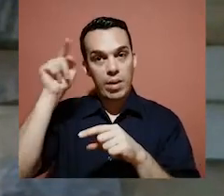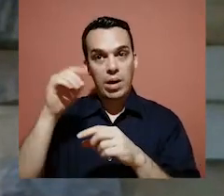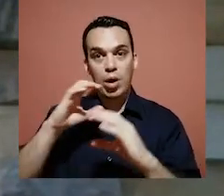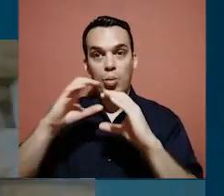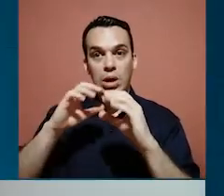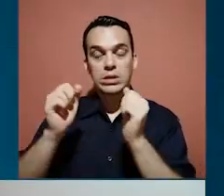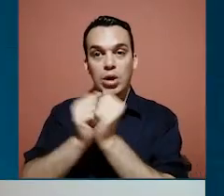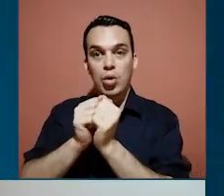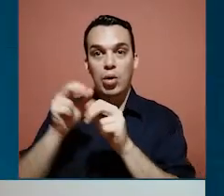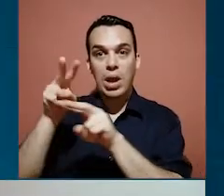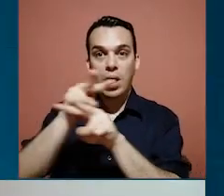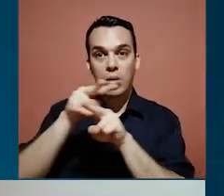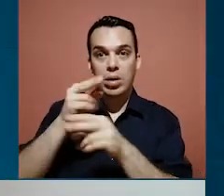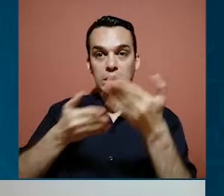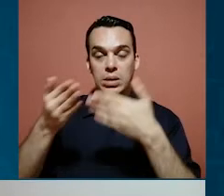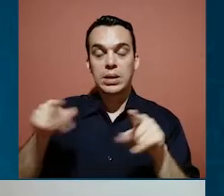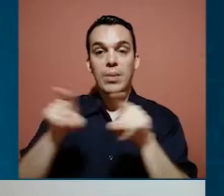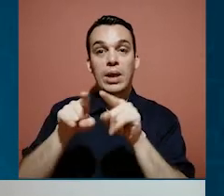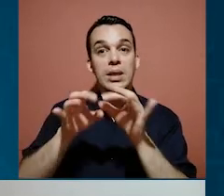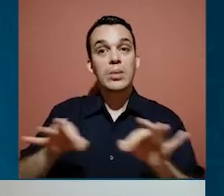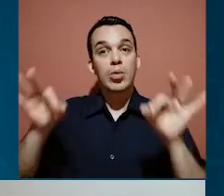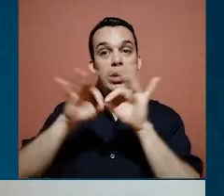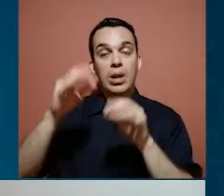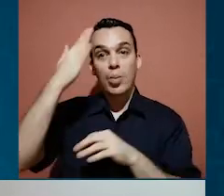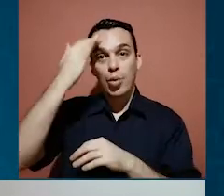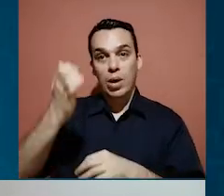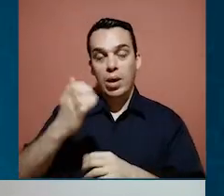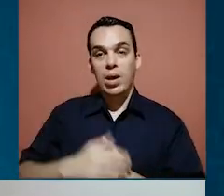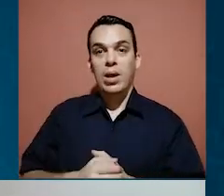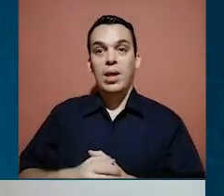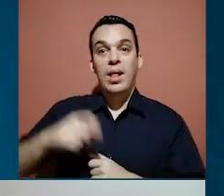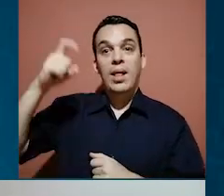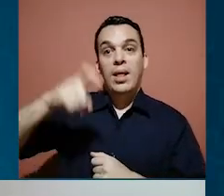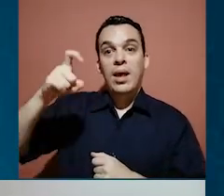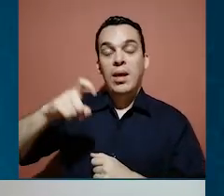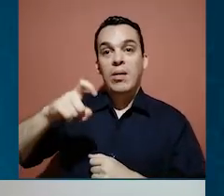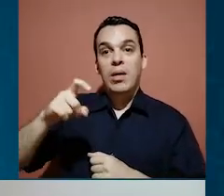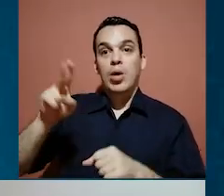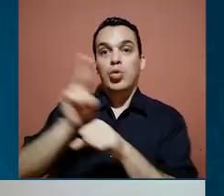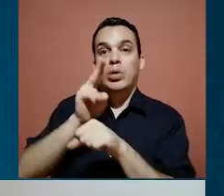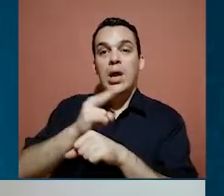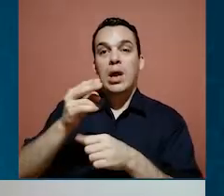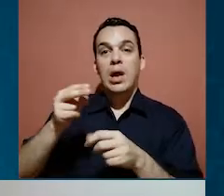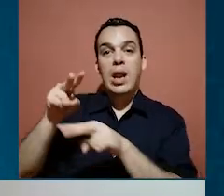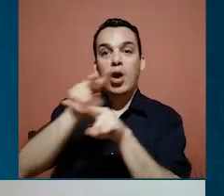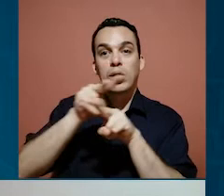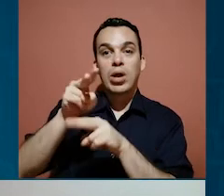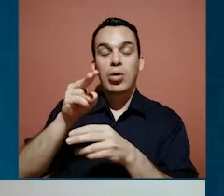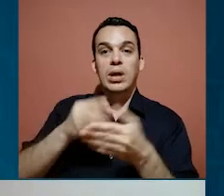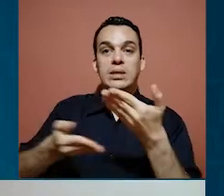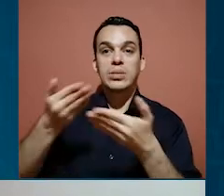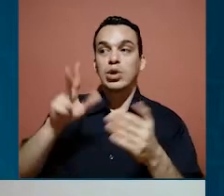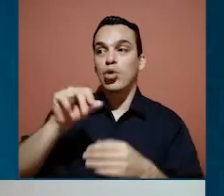Contraloría de Servicios. Yani, es importante también decirle a la gente por qué deberían utilizar la Contraloría de Servicios